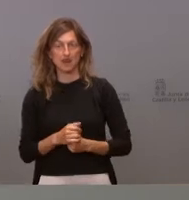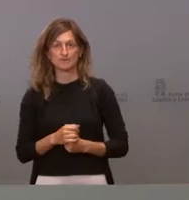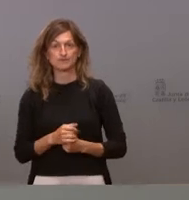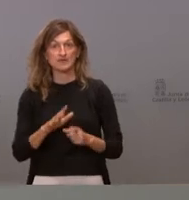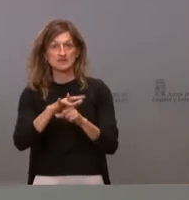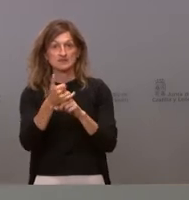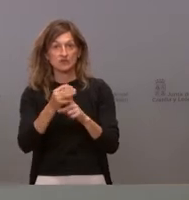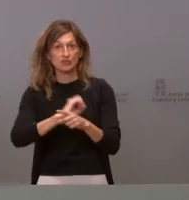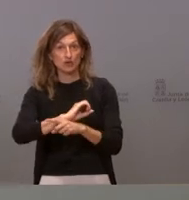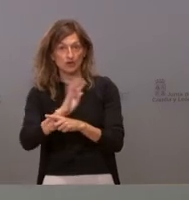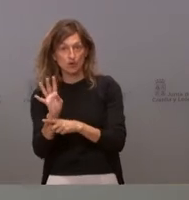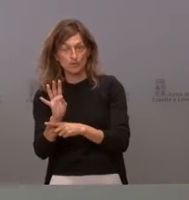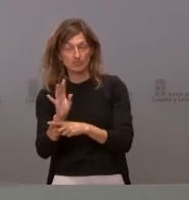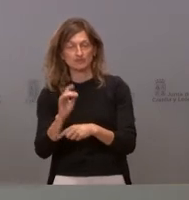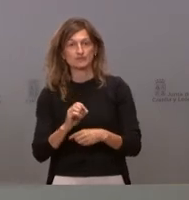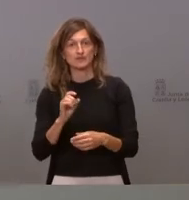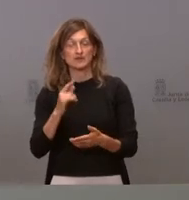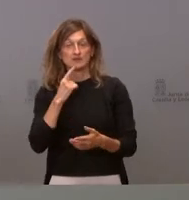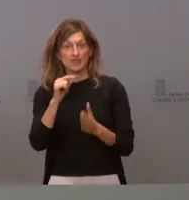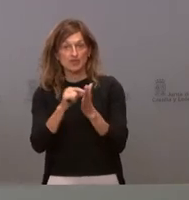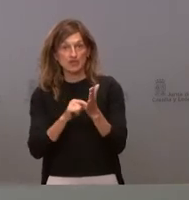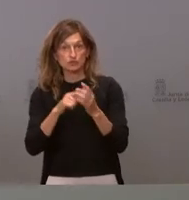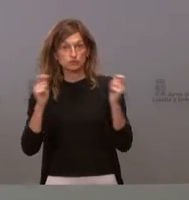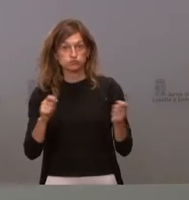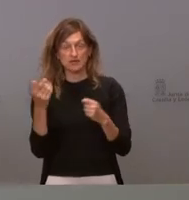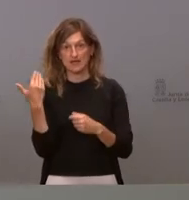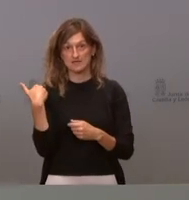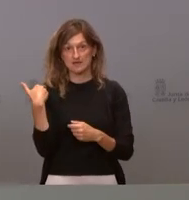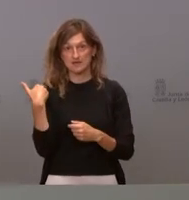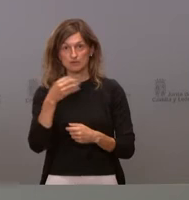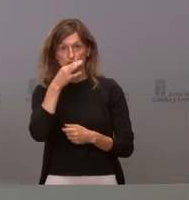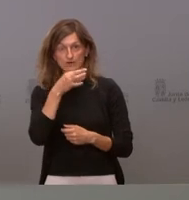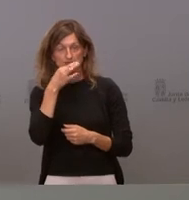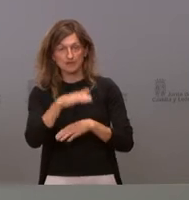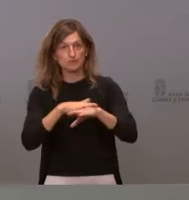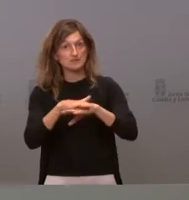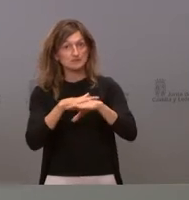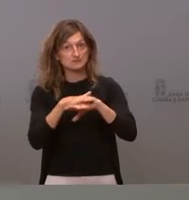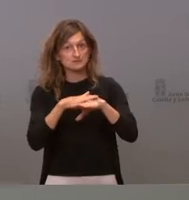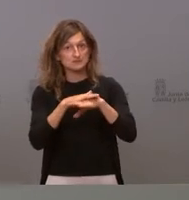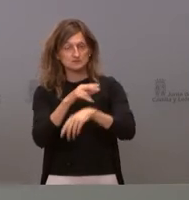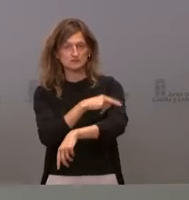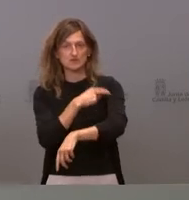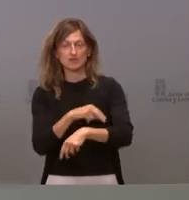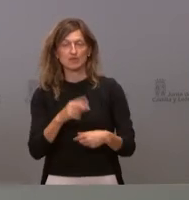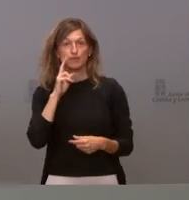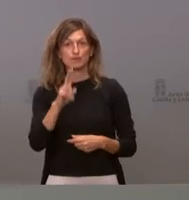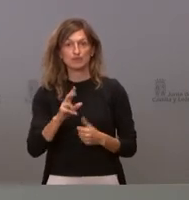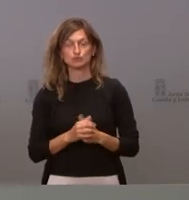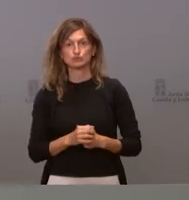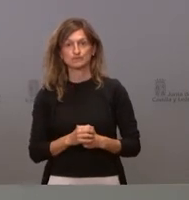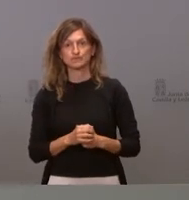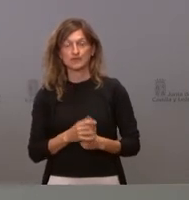situación epidemiológica, según los datos publicados ayer por la tarde por el Ministerio de Sanidad, vemos que